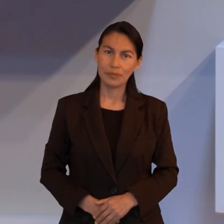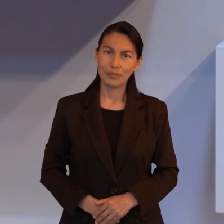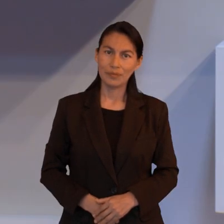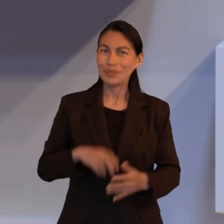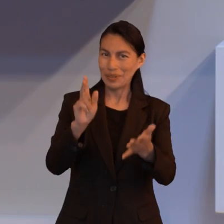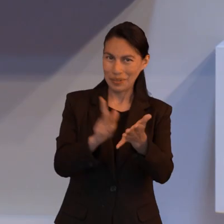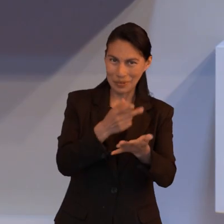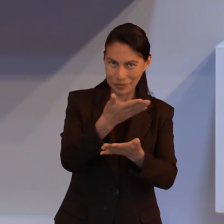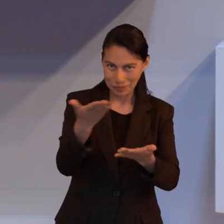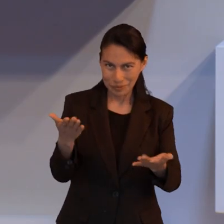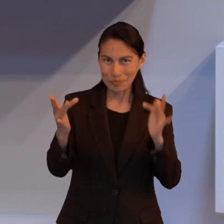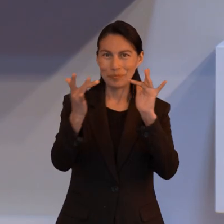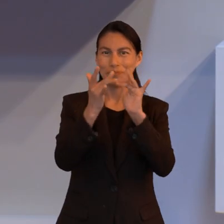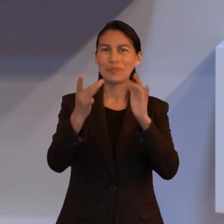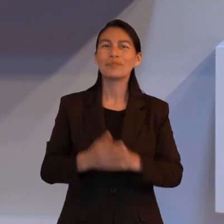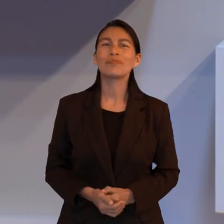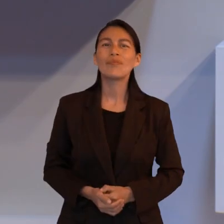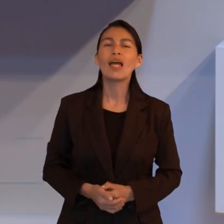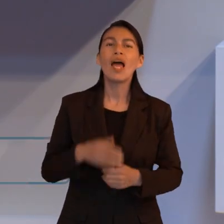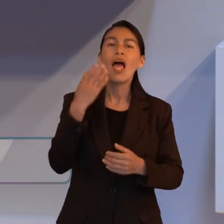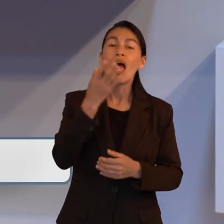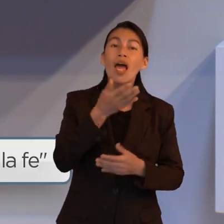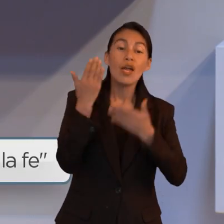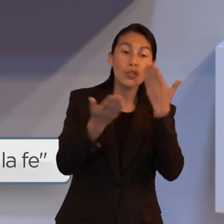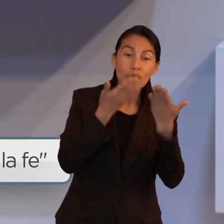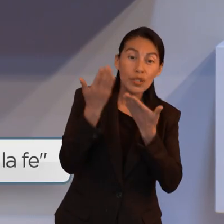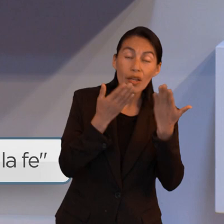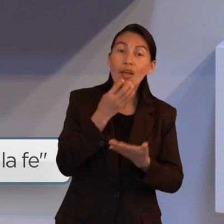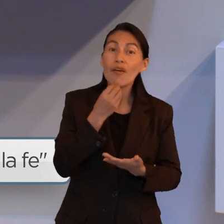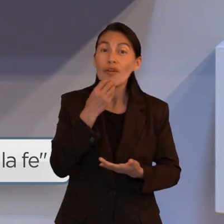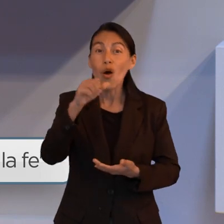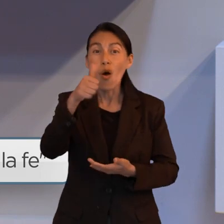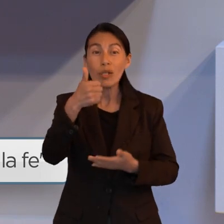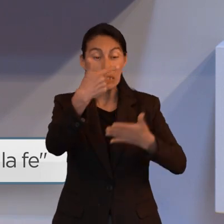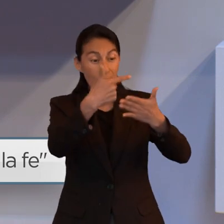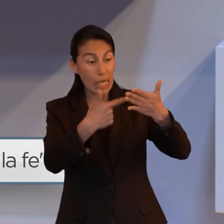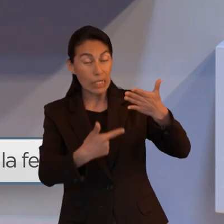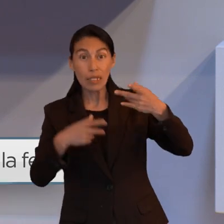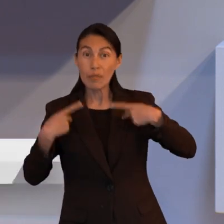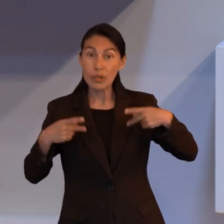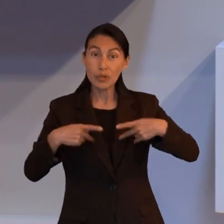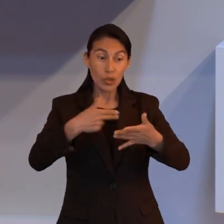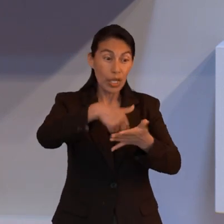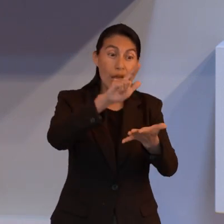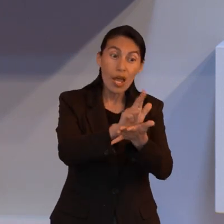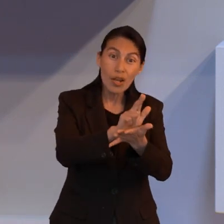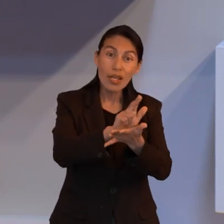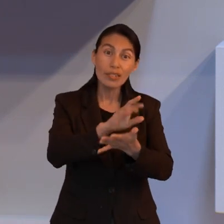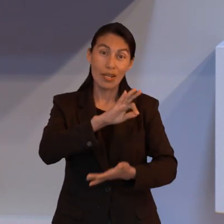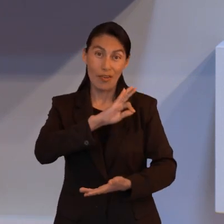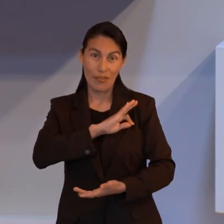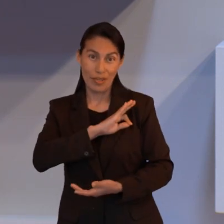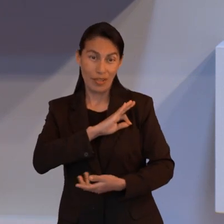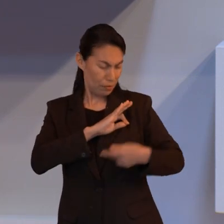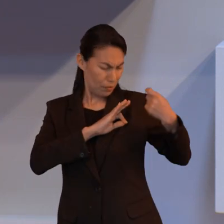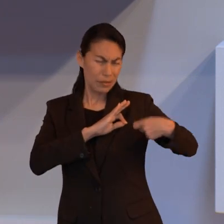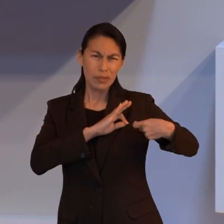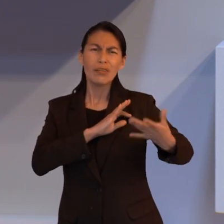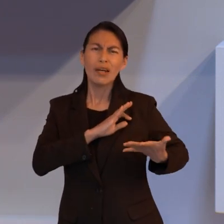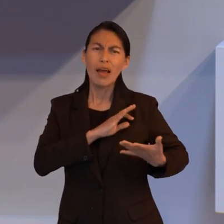Regresamos nuevamente con ustedes y estamos estudiando Hebreos 11 la lista de los héroes de la fe. Estábamos